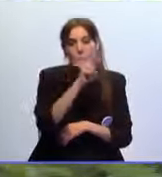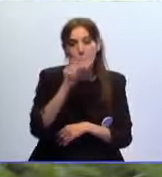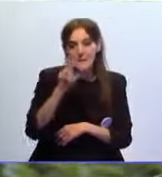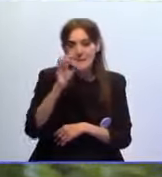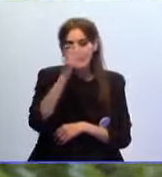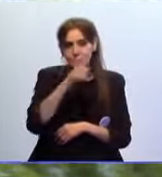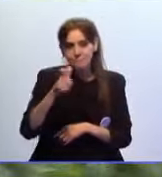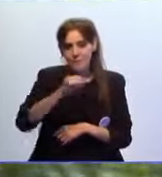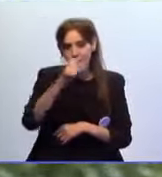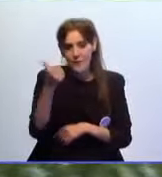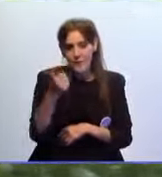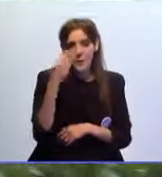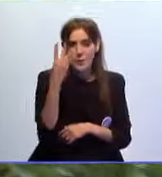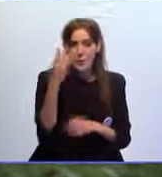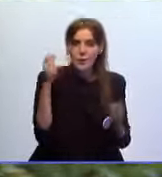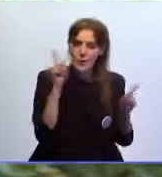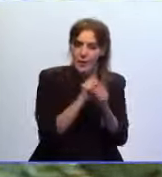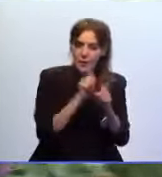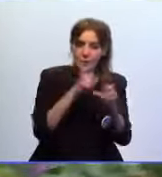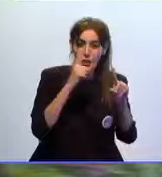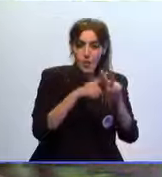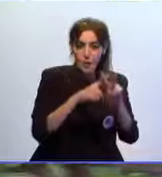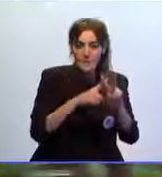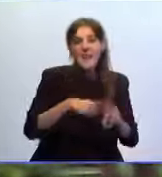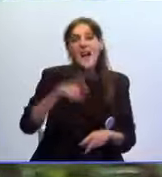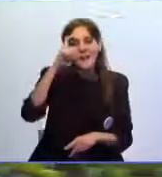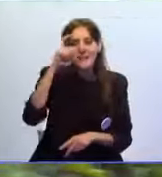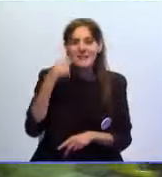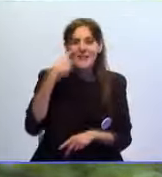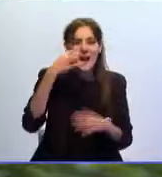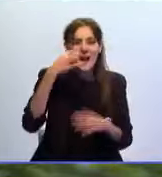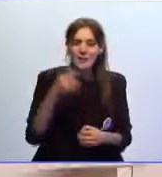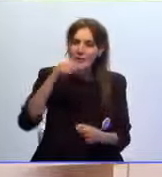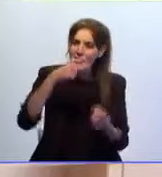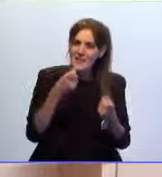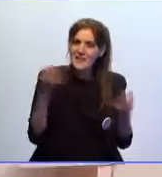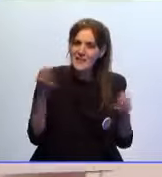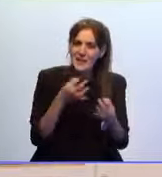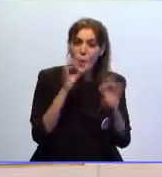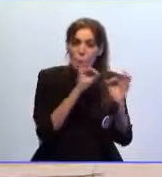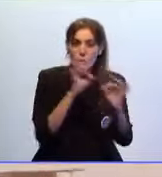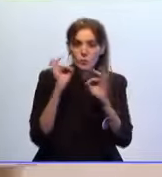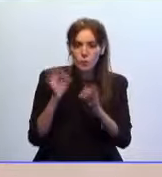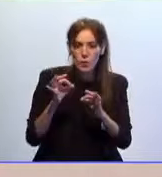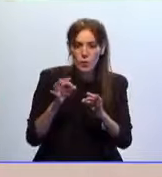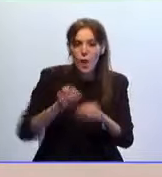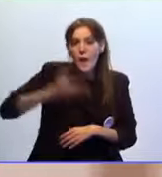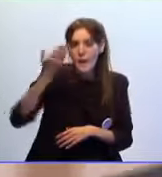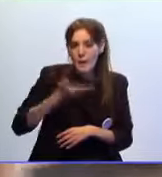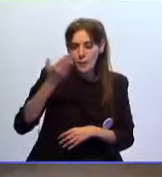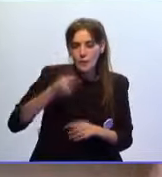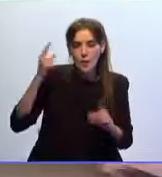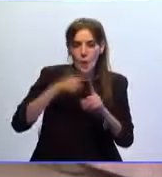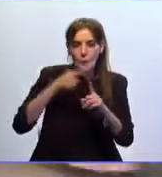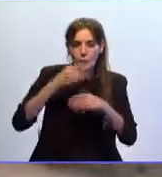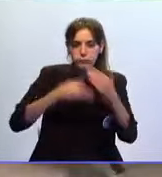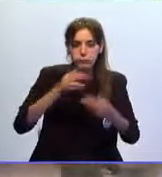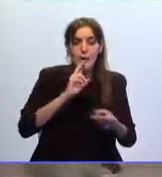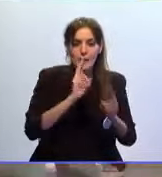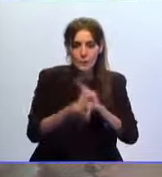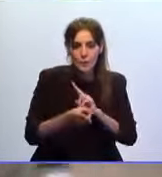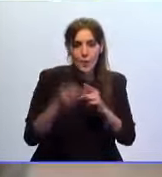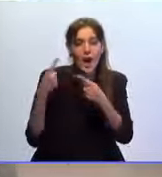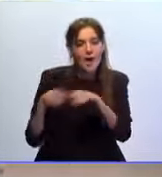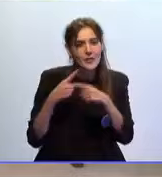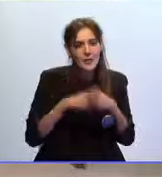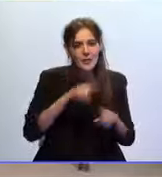a favor y los cuatro en contra de Vox. Y Gaitán ha recordado que esta ciudad necesita de una organización con fundamento para poder dar respuesta a las